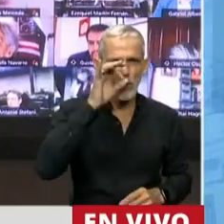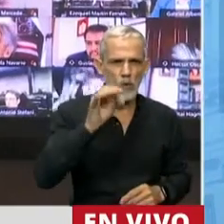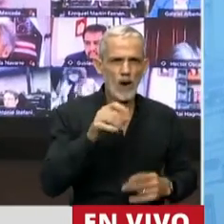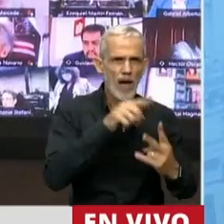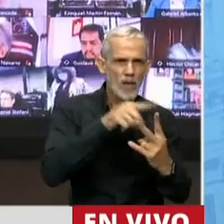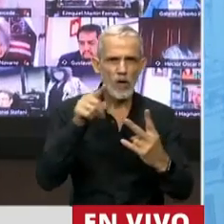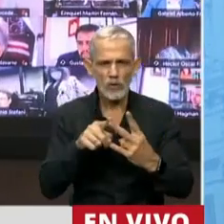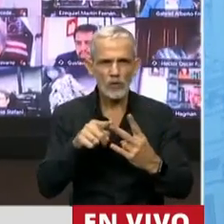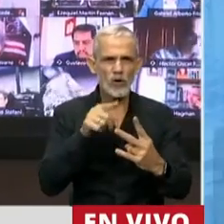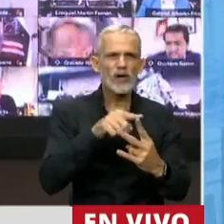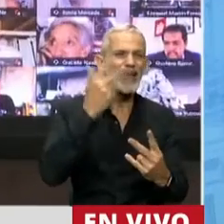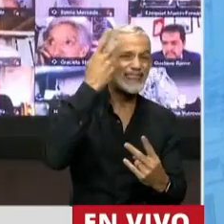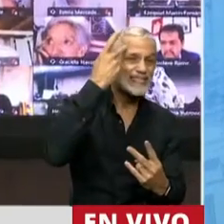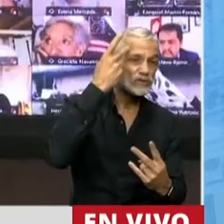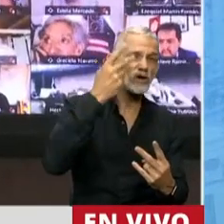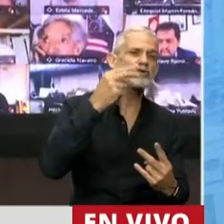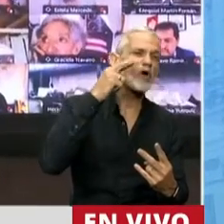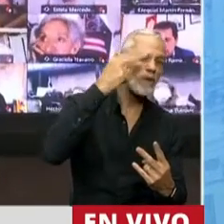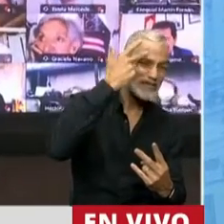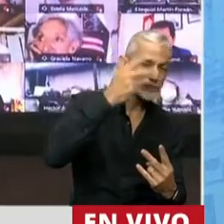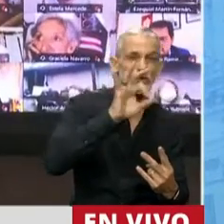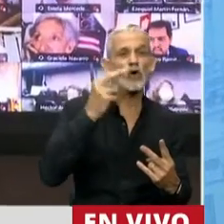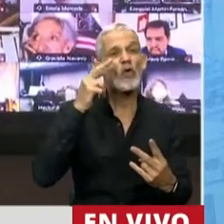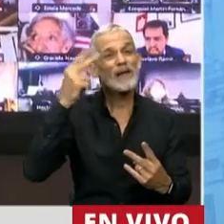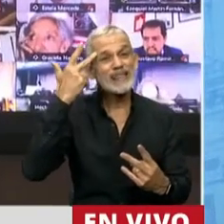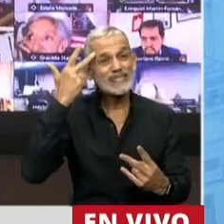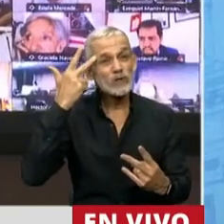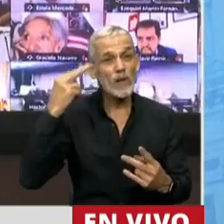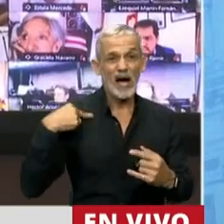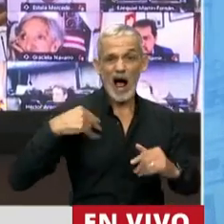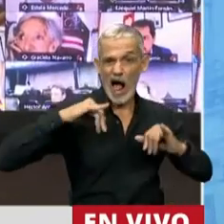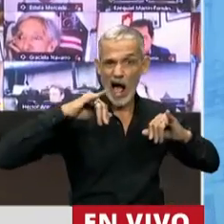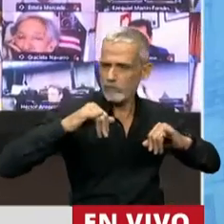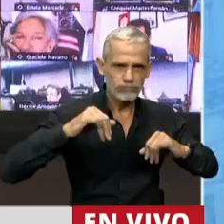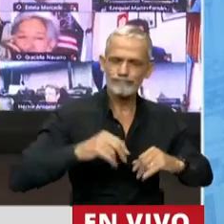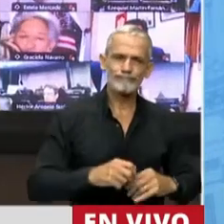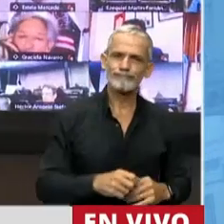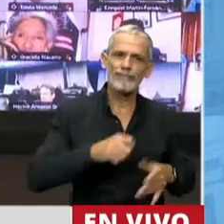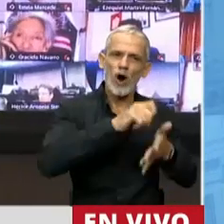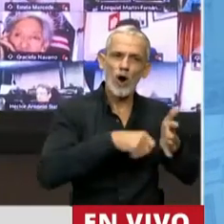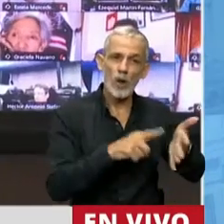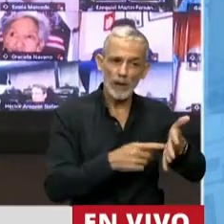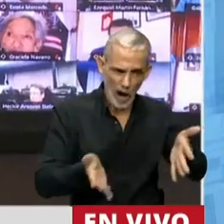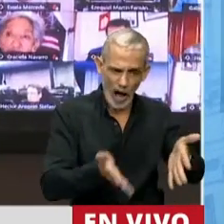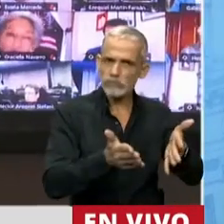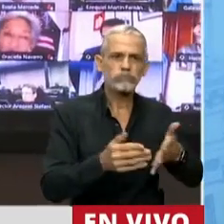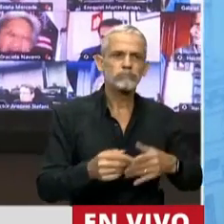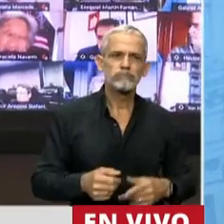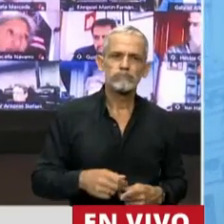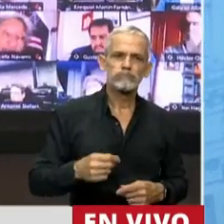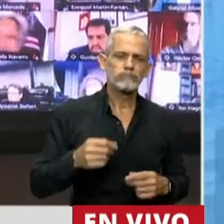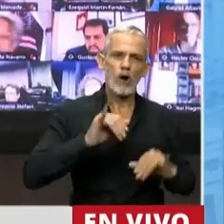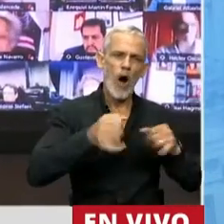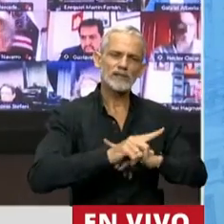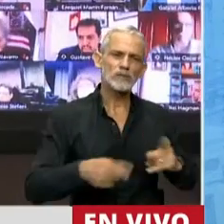las dos instancias, ni en el 18 ni en el 19, la posibilidad de que este convenio existiera. Entonces,